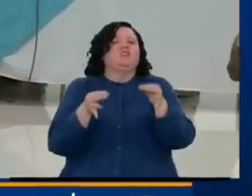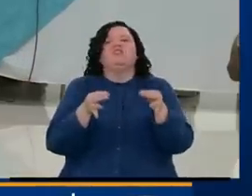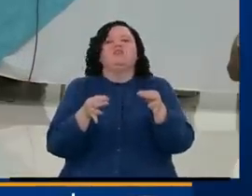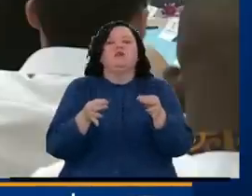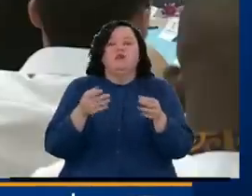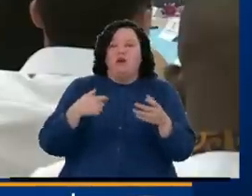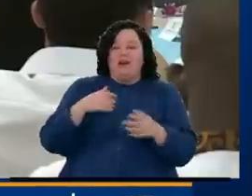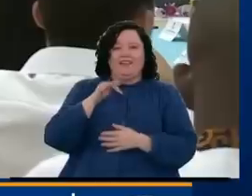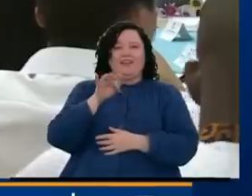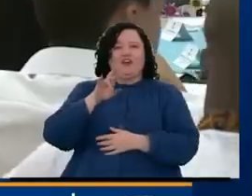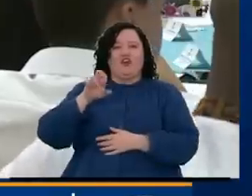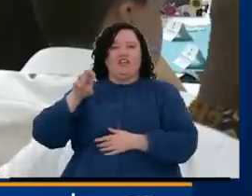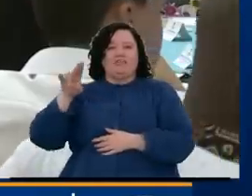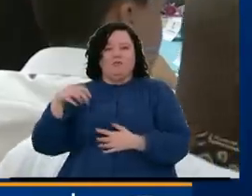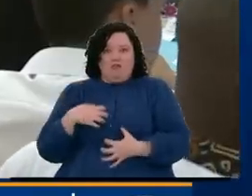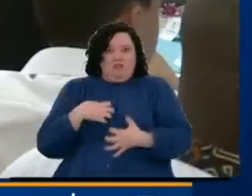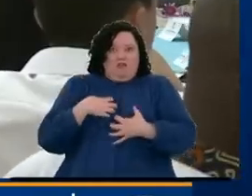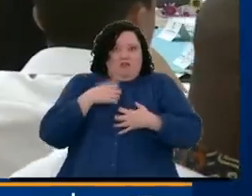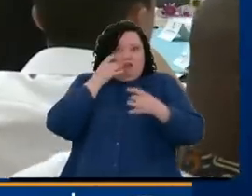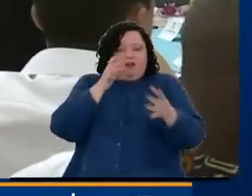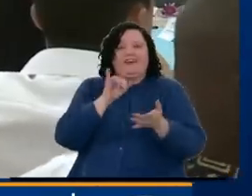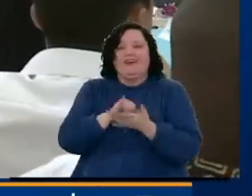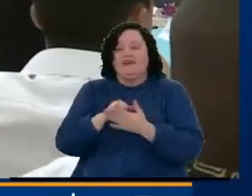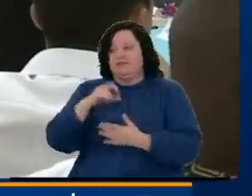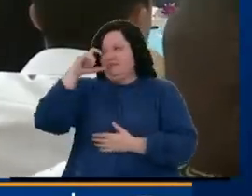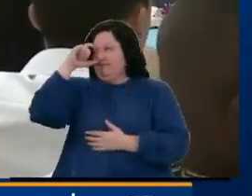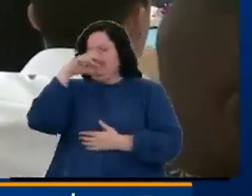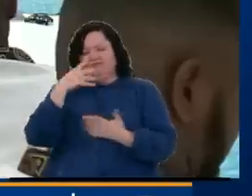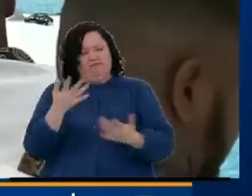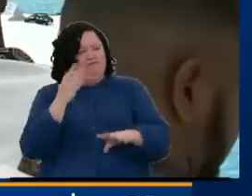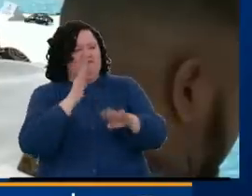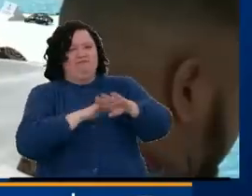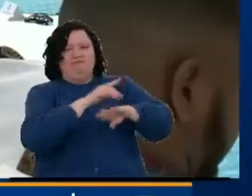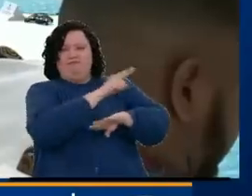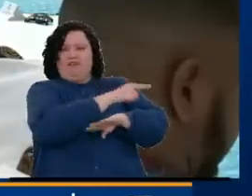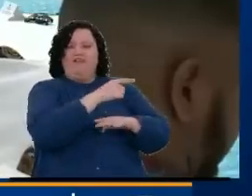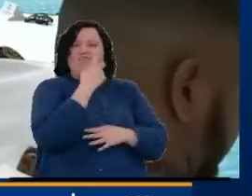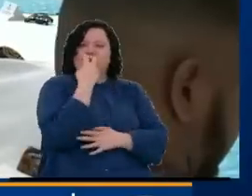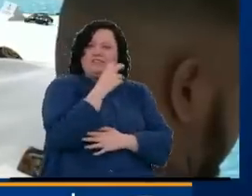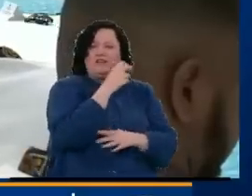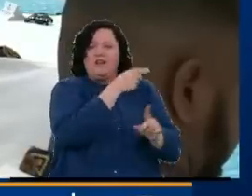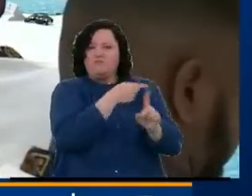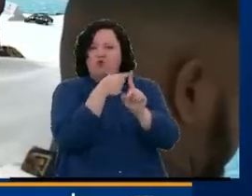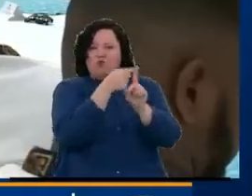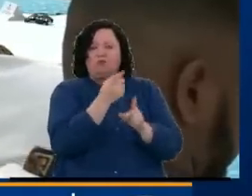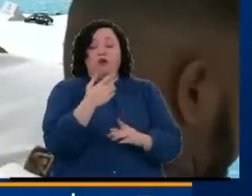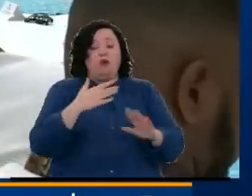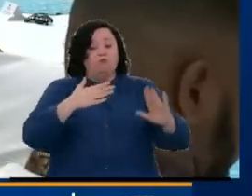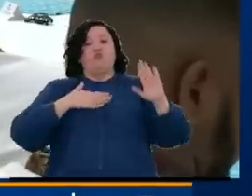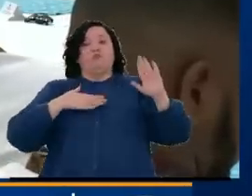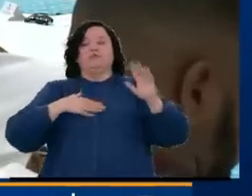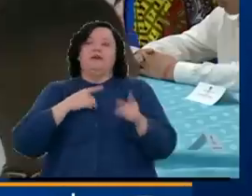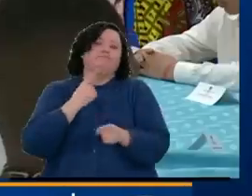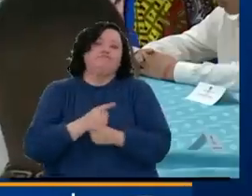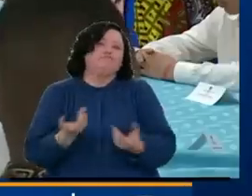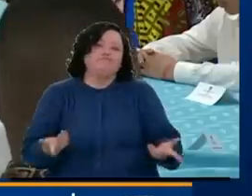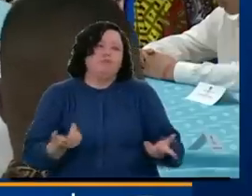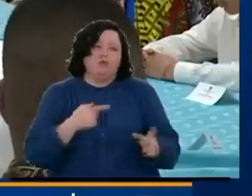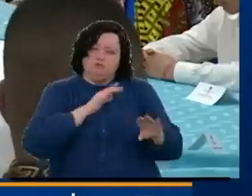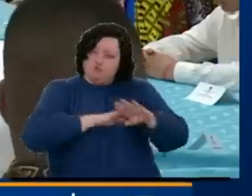terrorismo. Respondió Elisa, así el presidente Gustavo Petro, a la fiscalía y a la procuraduría de que su promesa de campaña no se haya logrado.